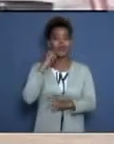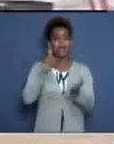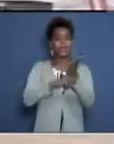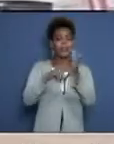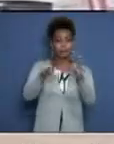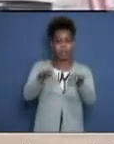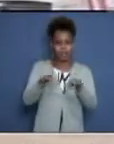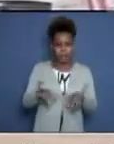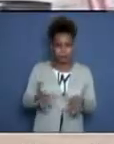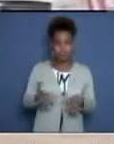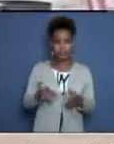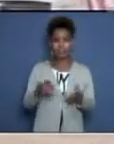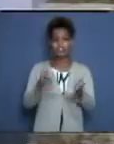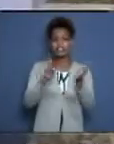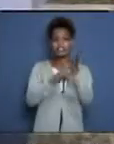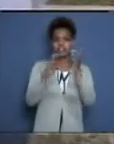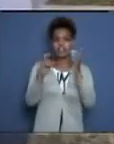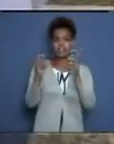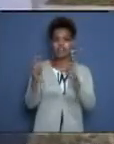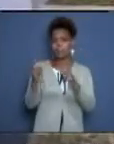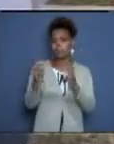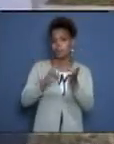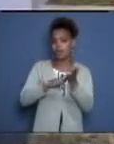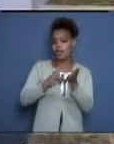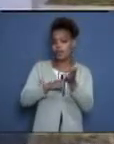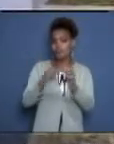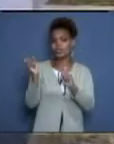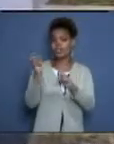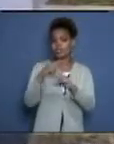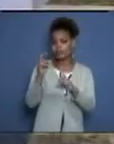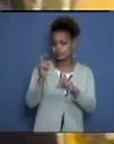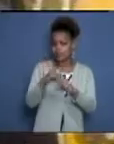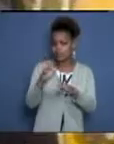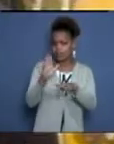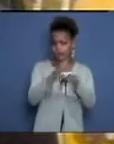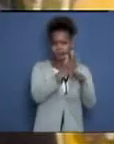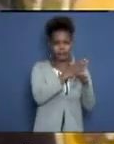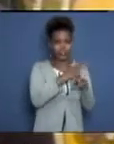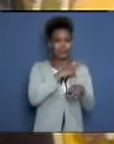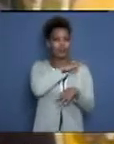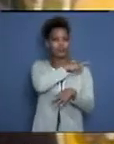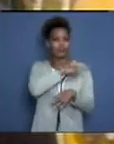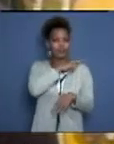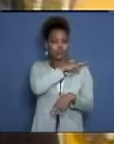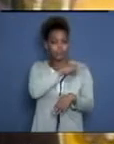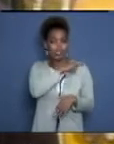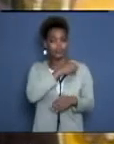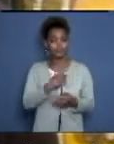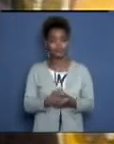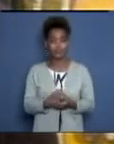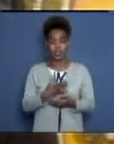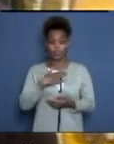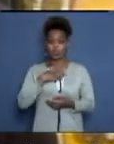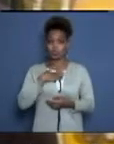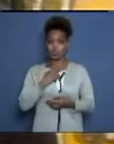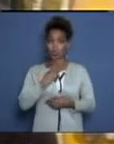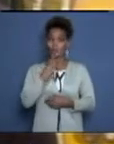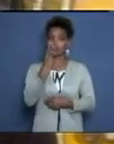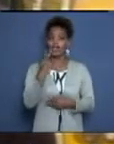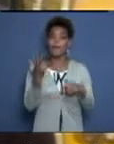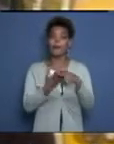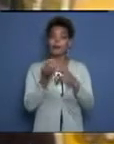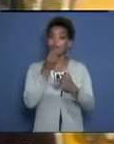secretaria general de la CTC, Hidalmi Serrano Gómez, entre otros funcionarios. Nos entregamos nosotros voluntad propia para tratar de ayudar a otras personas.